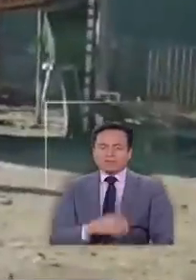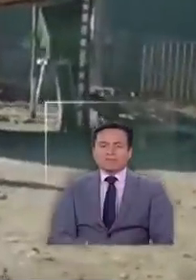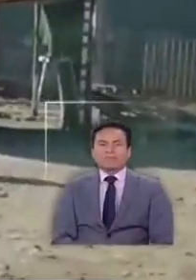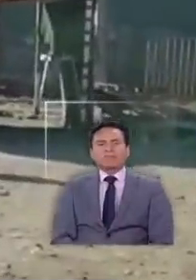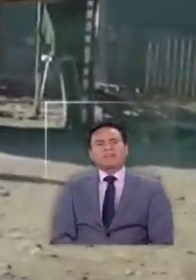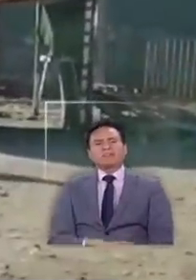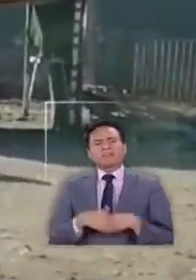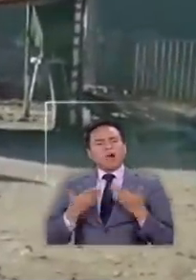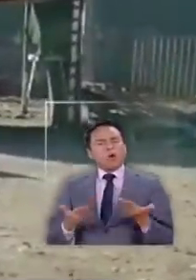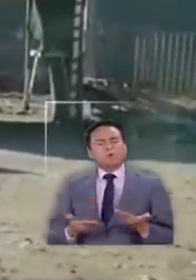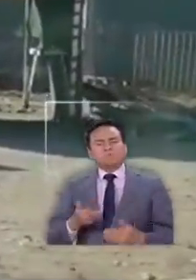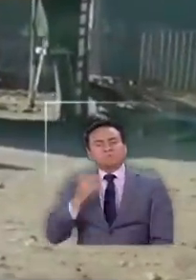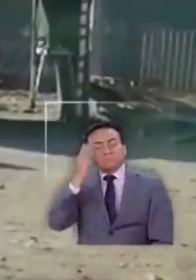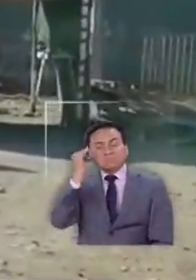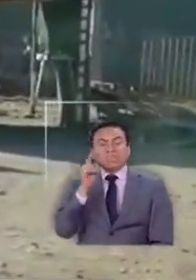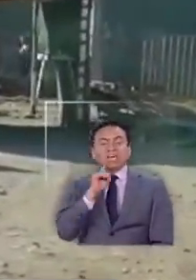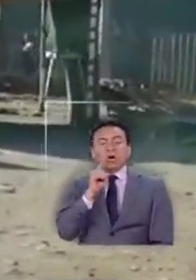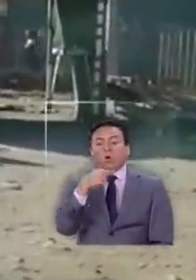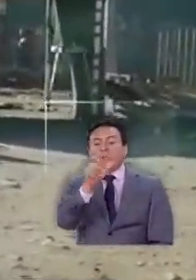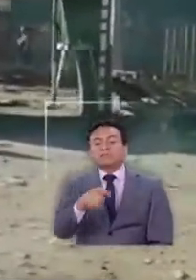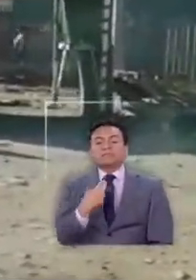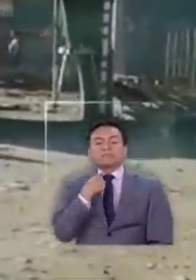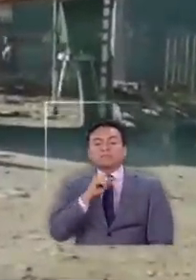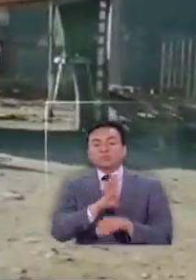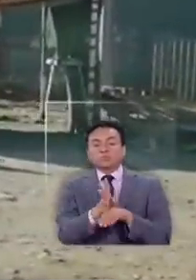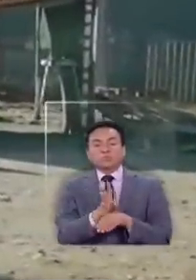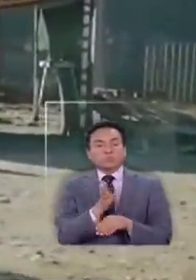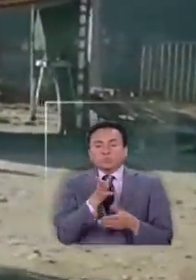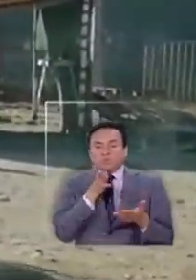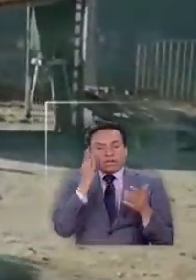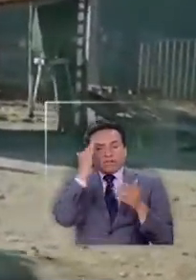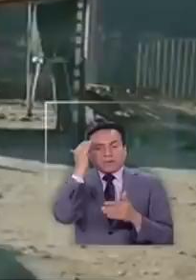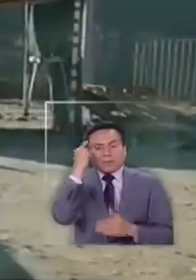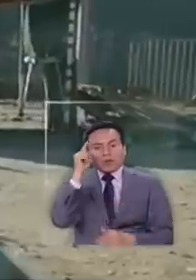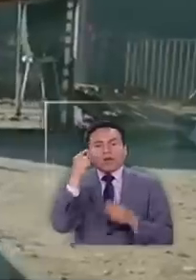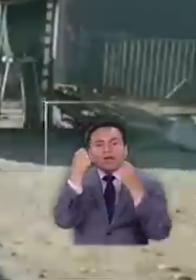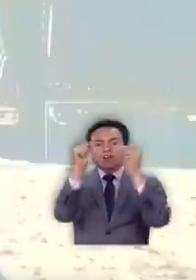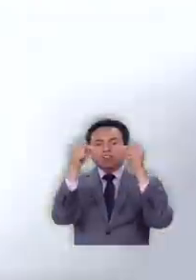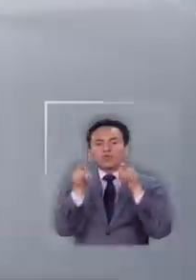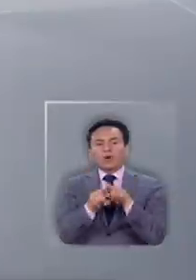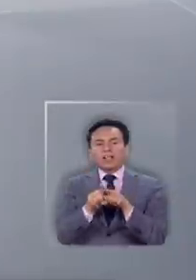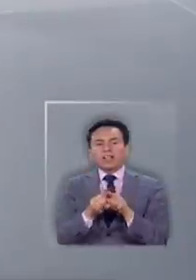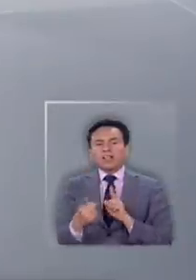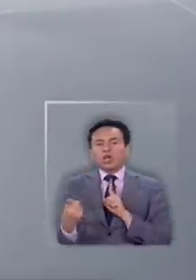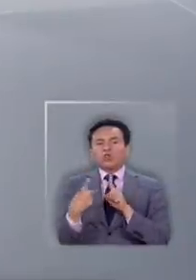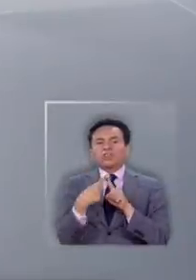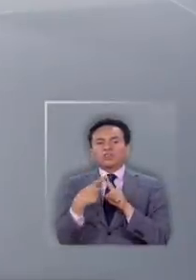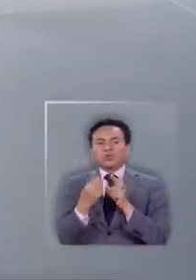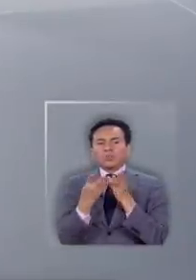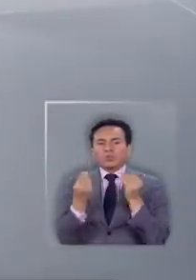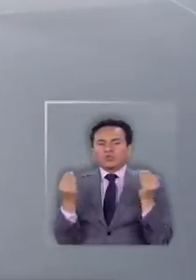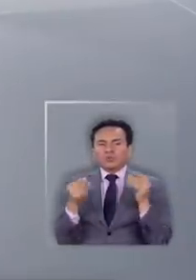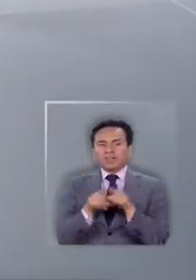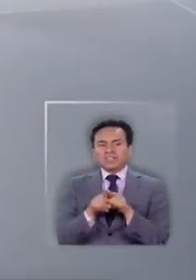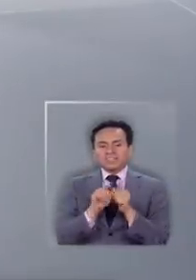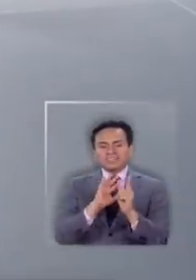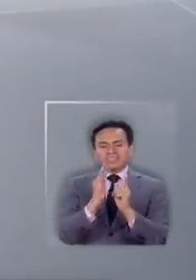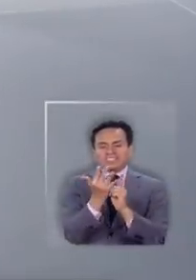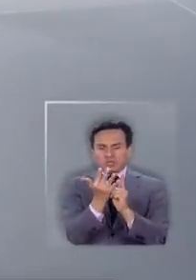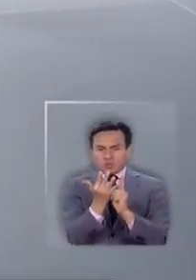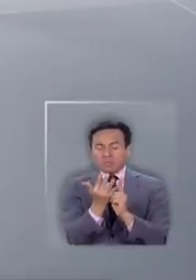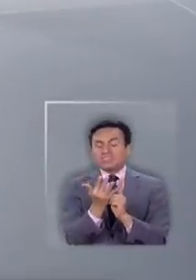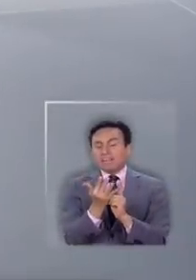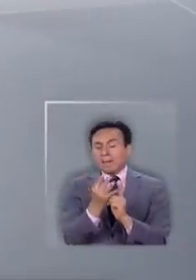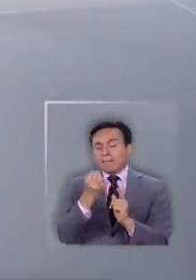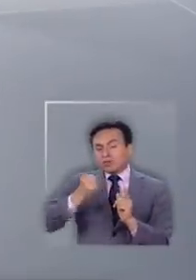Aún no se sabe si alguien más pudo haberse contagiado. La evaluación se hará porque hubo un contacto masivo. El círculo cercano